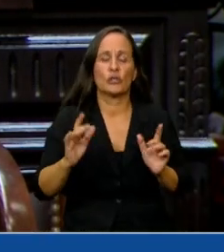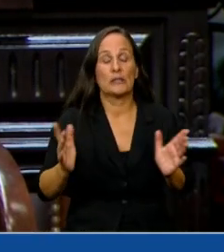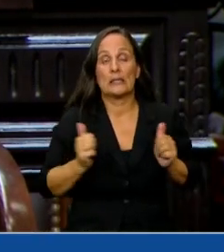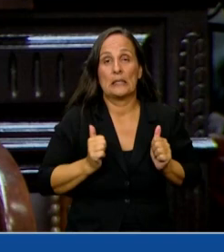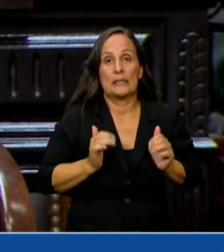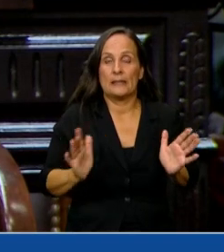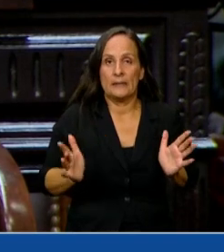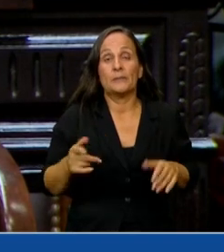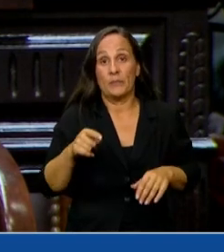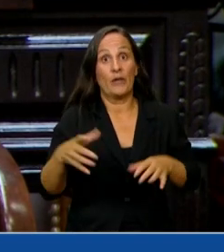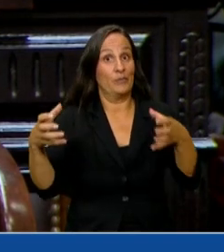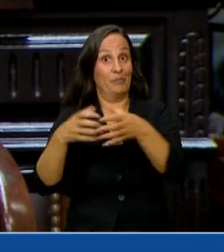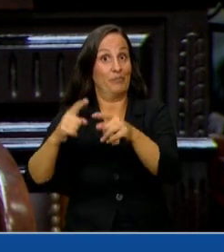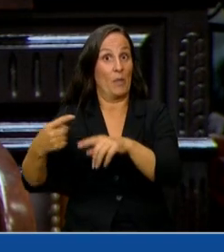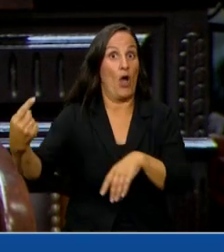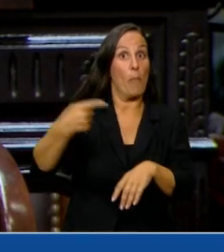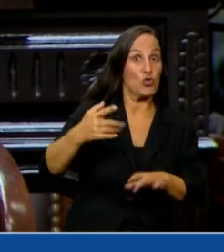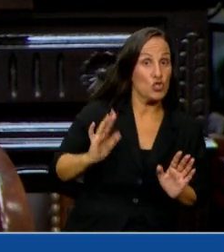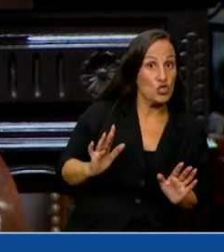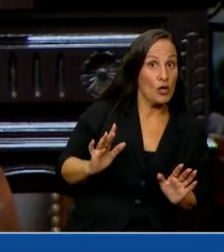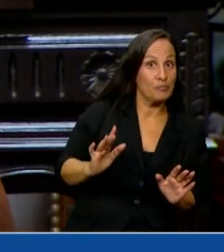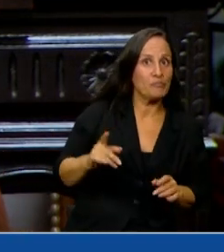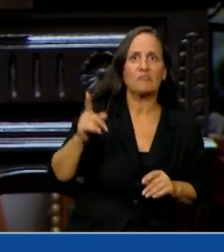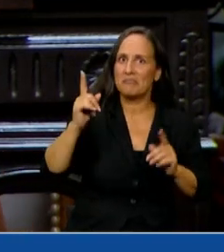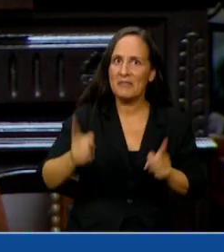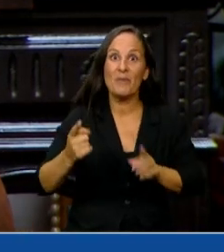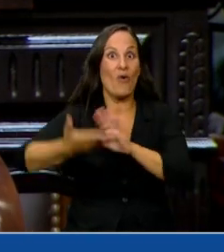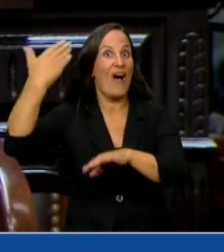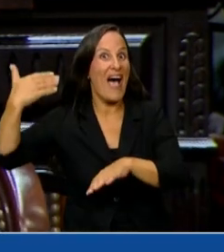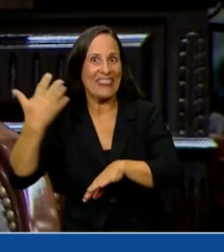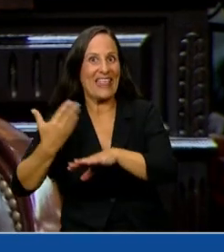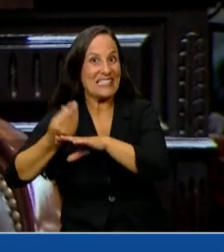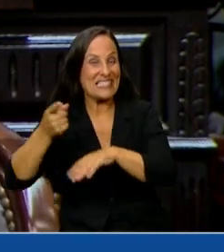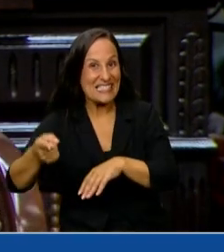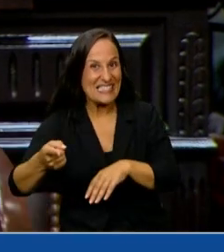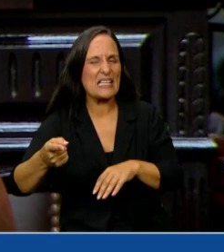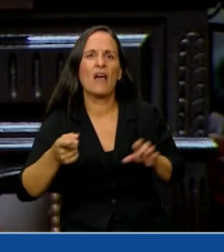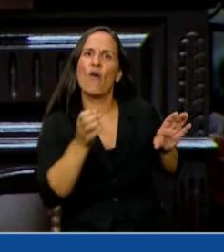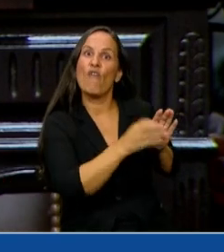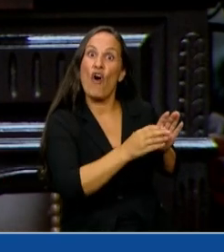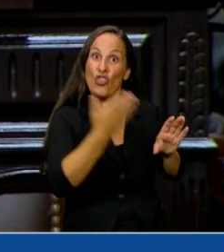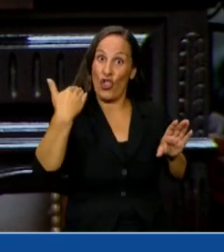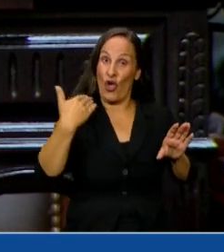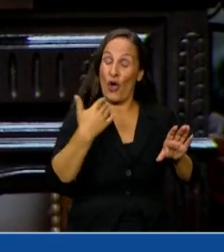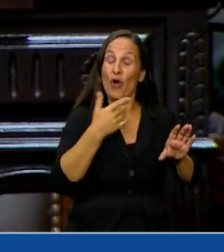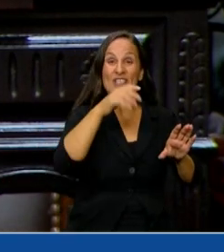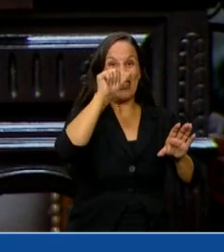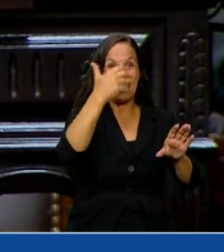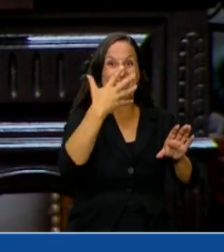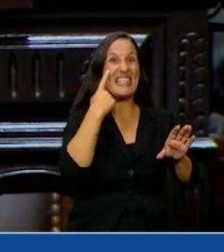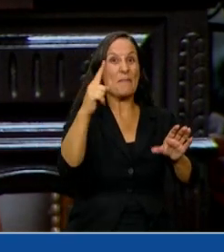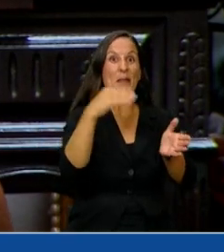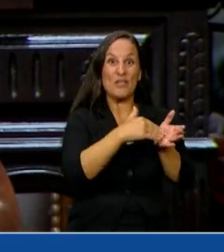Digo, esta es la misma oposición que además desfinanció el fondo que se le entregó con 66 mil millones